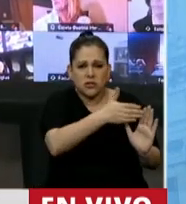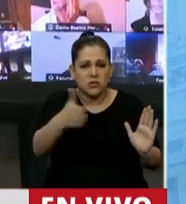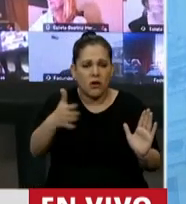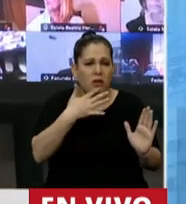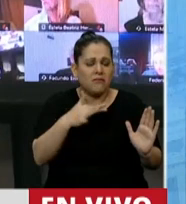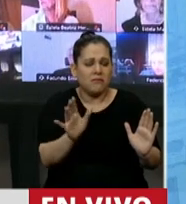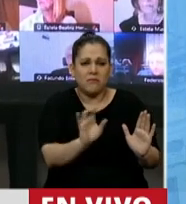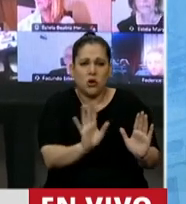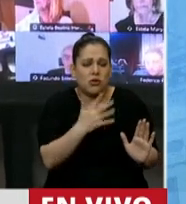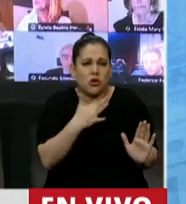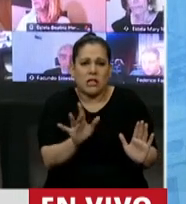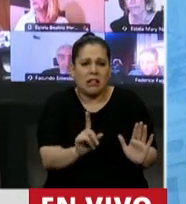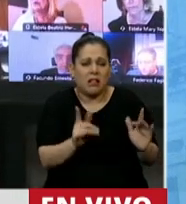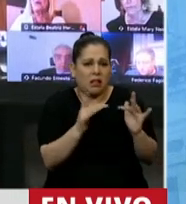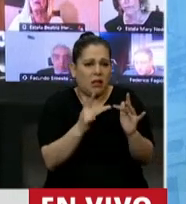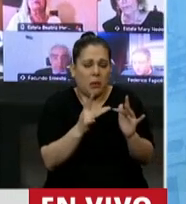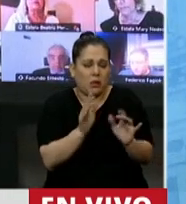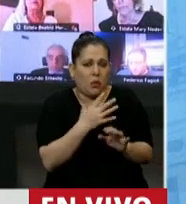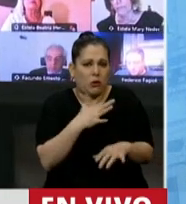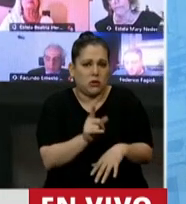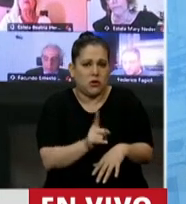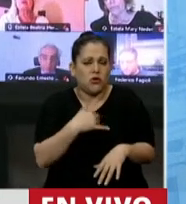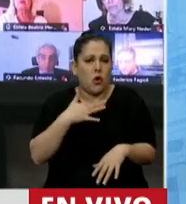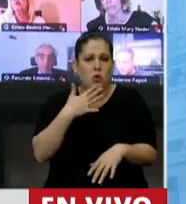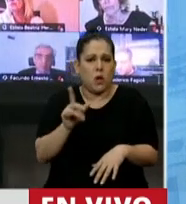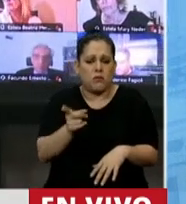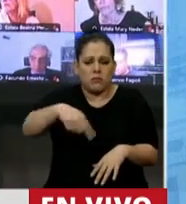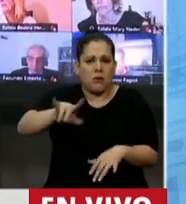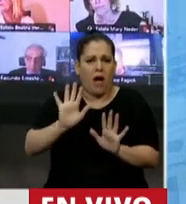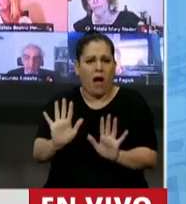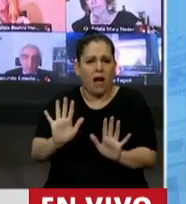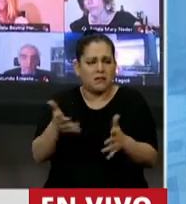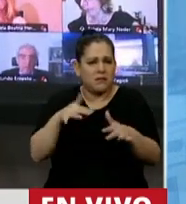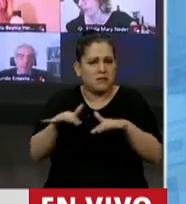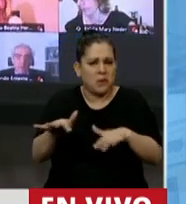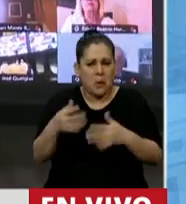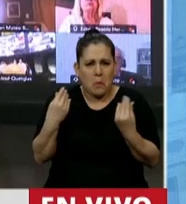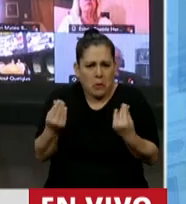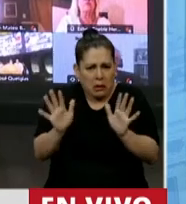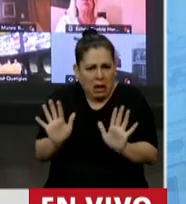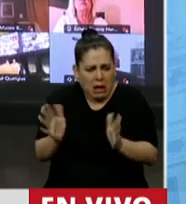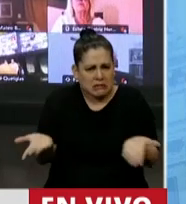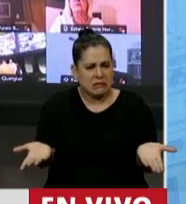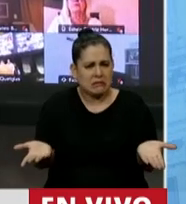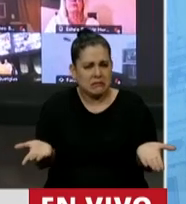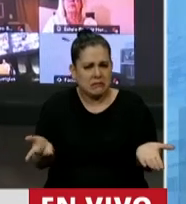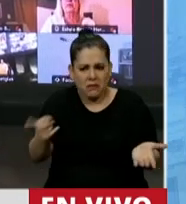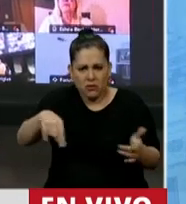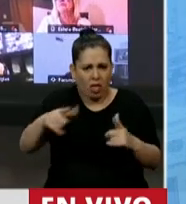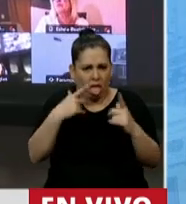Nunca ocurrió esto. Yo no sé por qué le están haciendo a usted este semejante desbarajuste en la sesión.